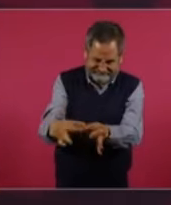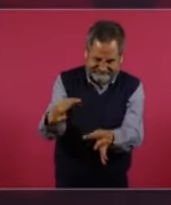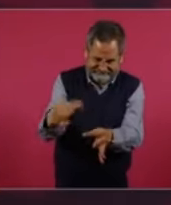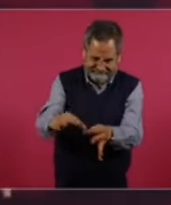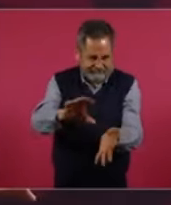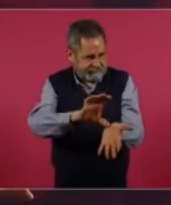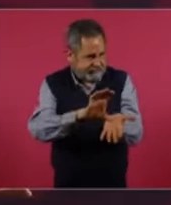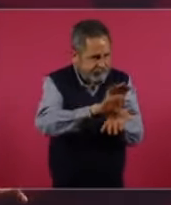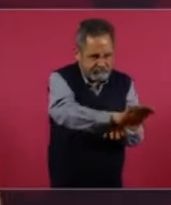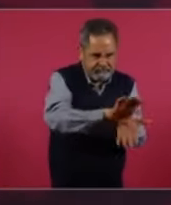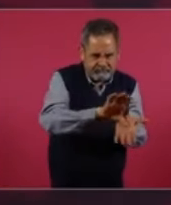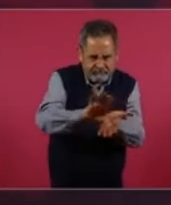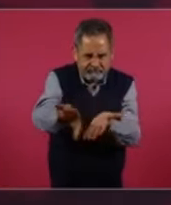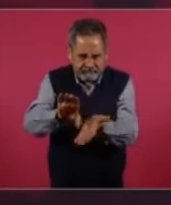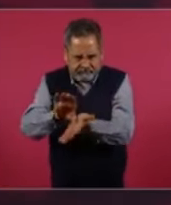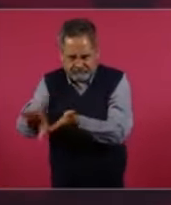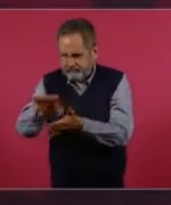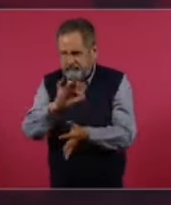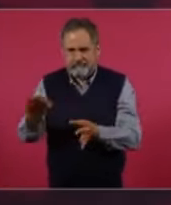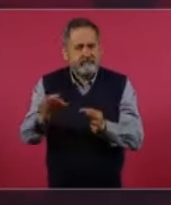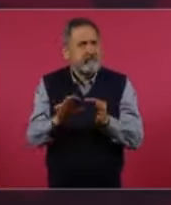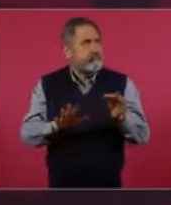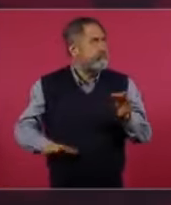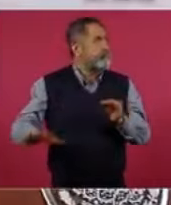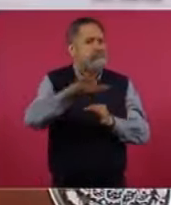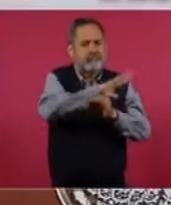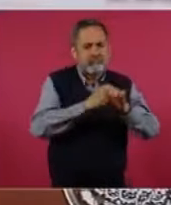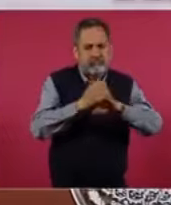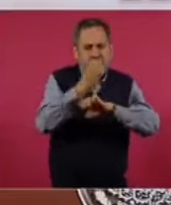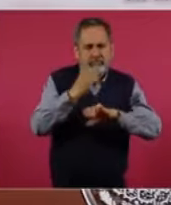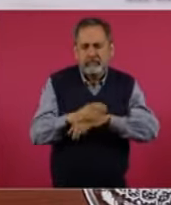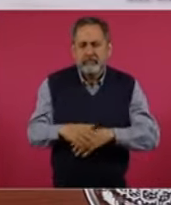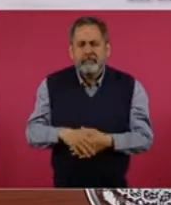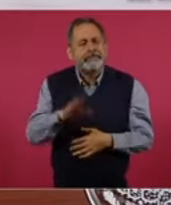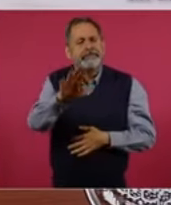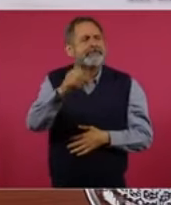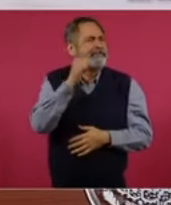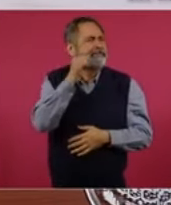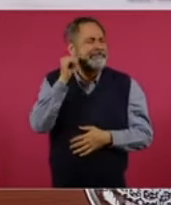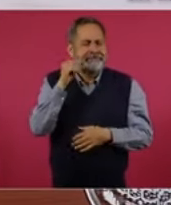Y no tenemos ningún problema, acaba de salir ayer una